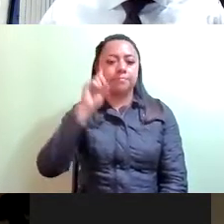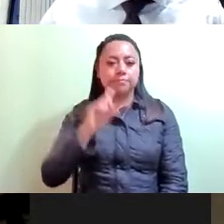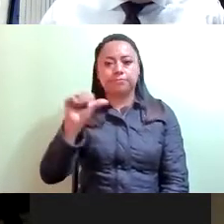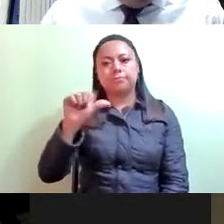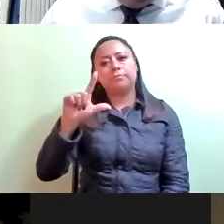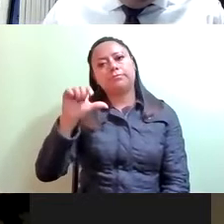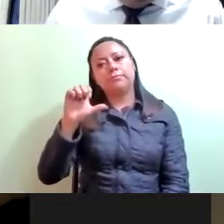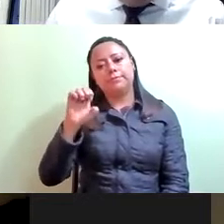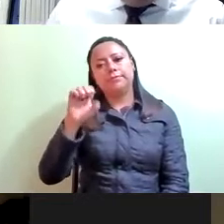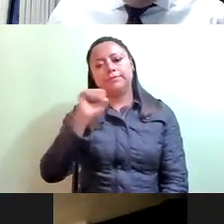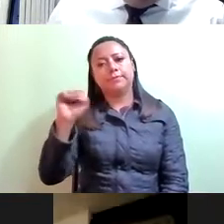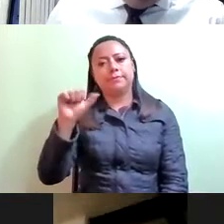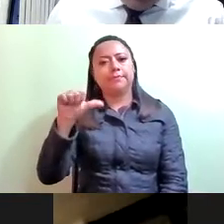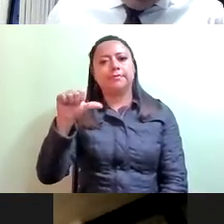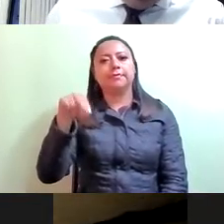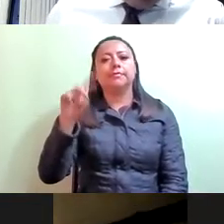de la Vega Pícolo.